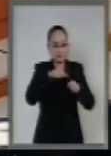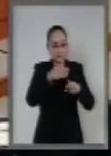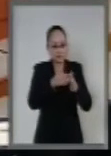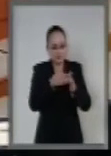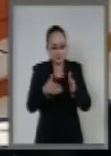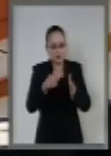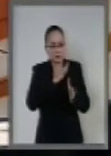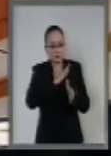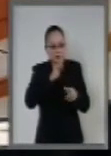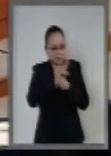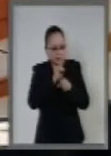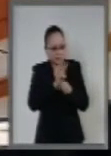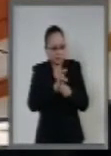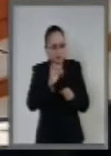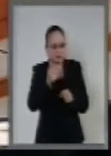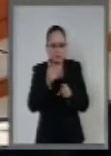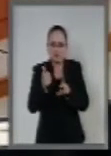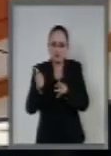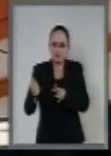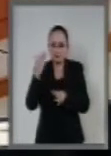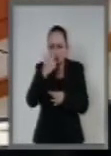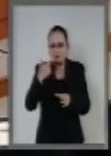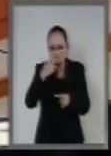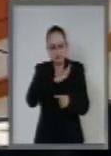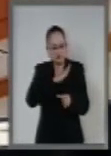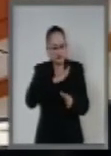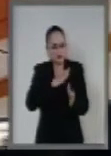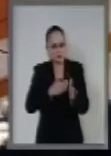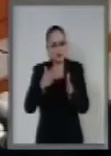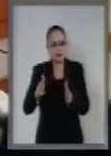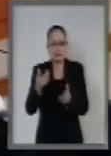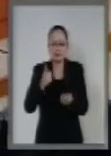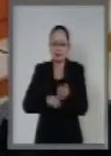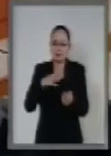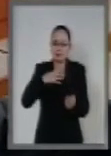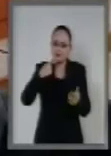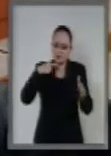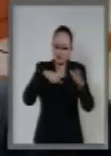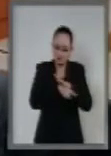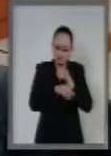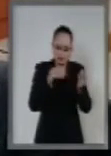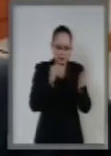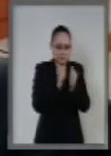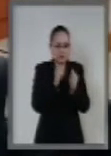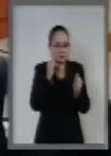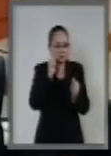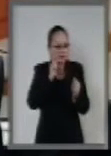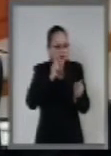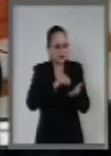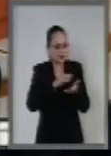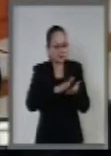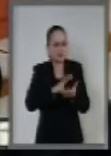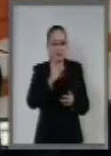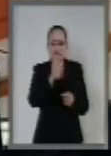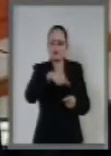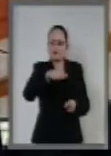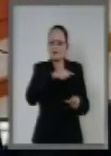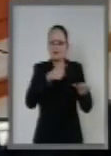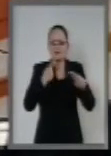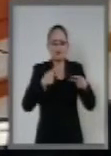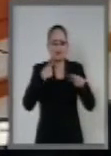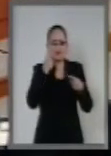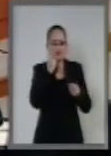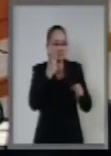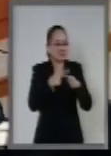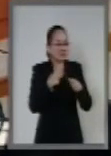u otros ejercicios fiscales a partir de denuncias fundadas que presente cualquier persona cuando